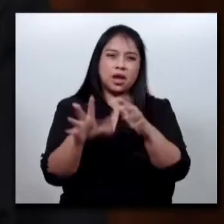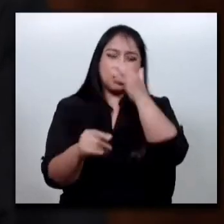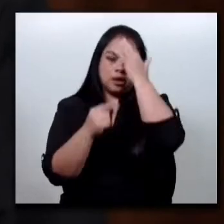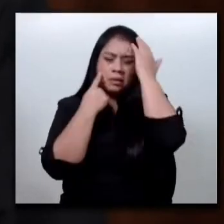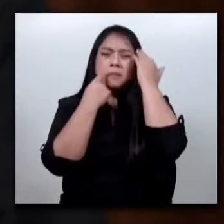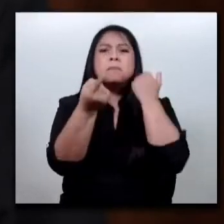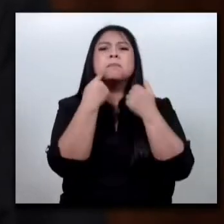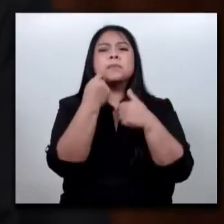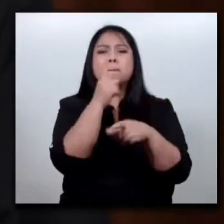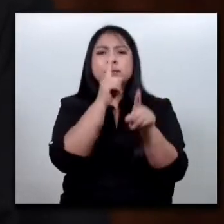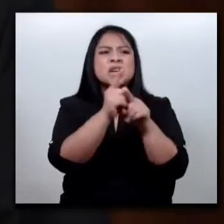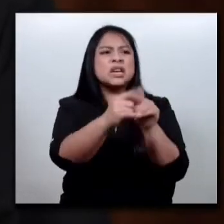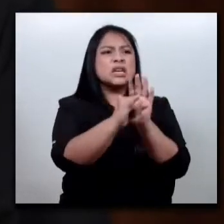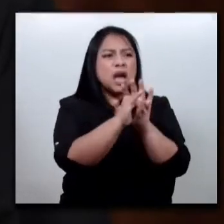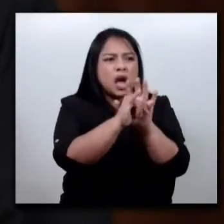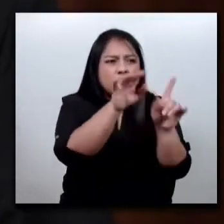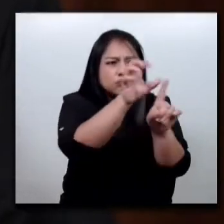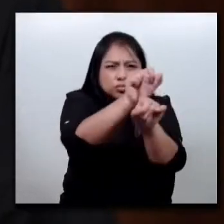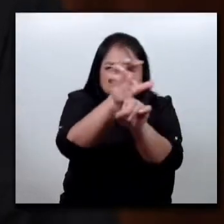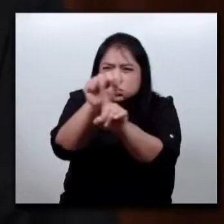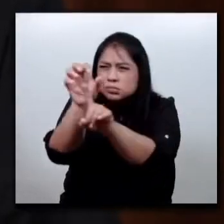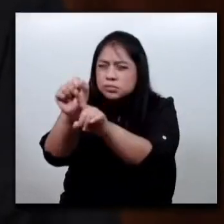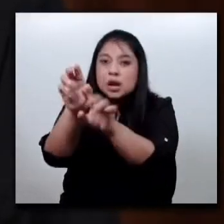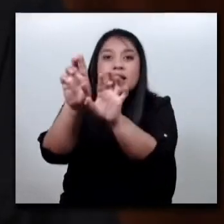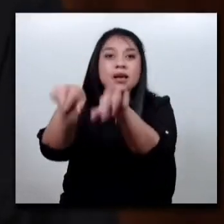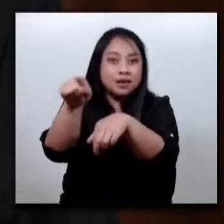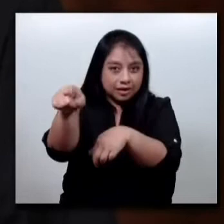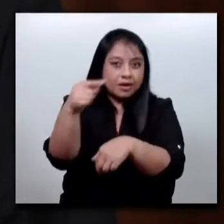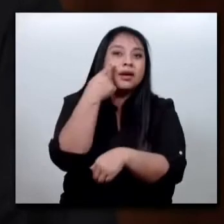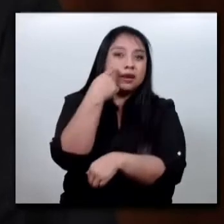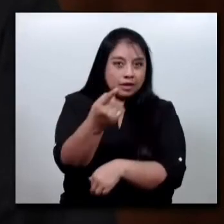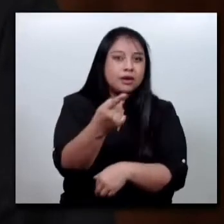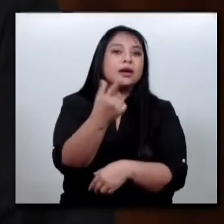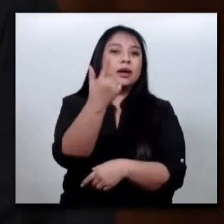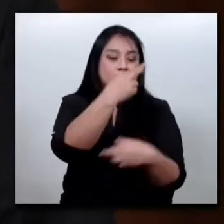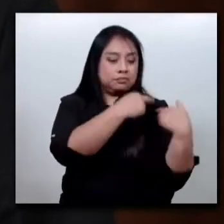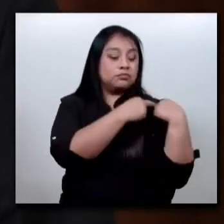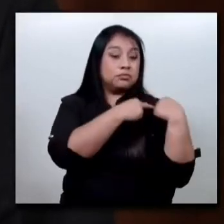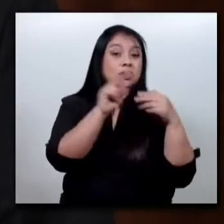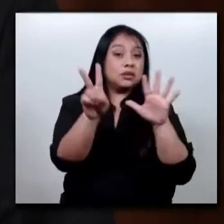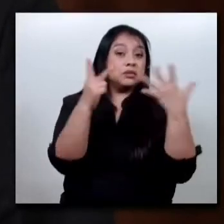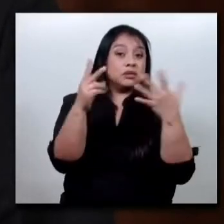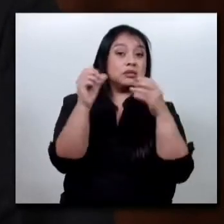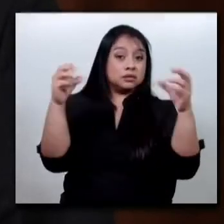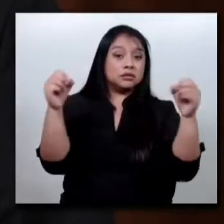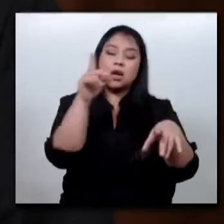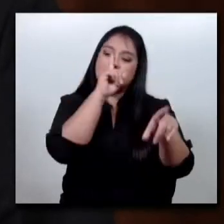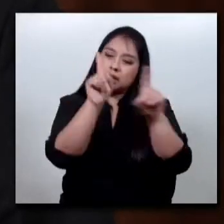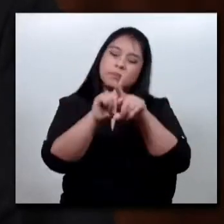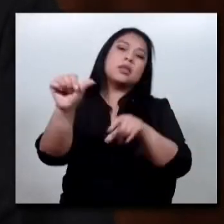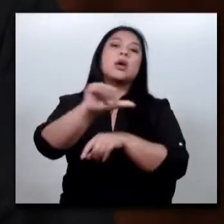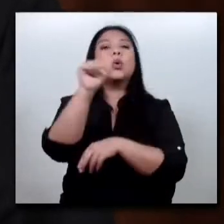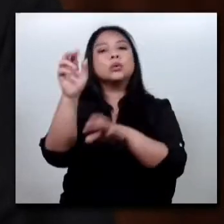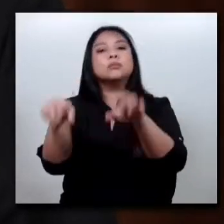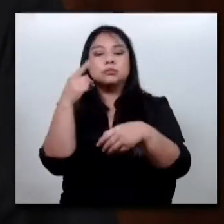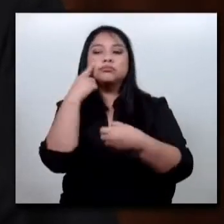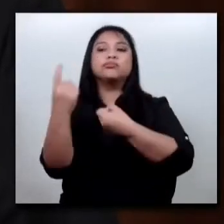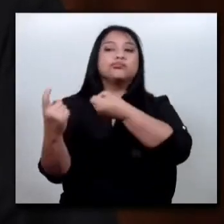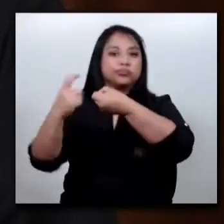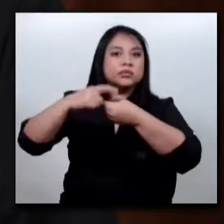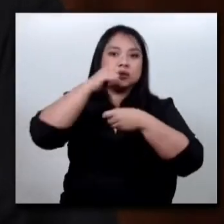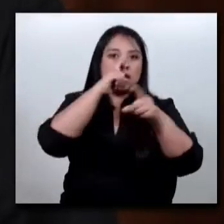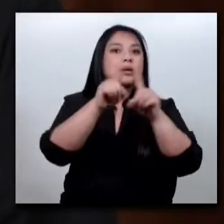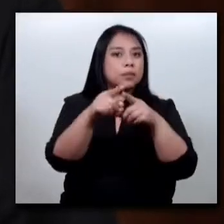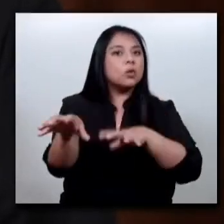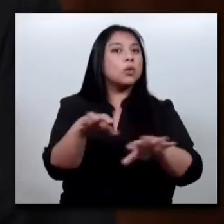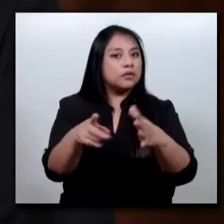de algunos de los responsables de la masacre del 17 de diciembre así como de otras personas relacionadas con actividades criminales y